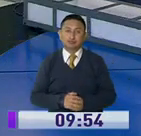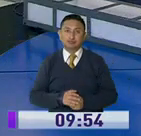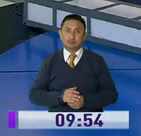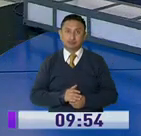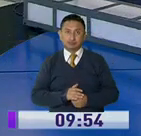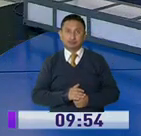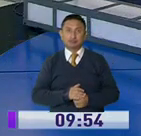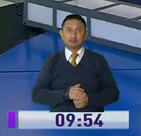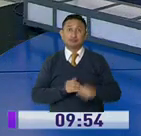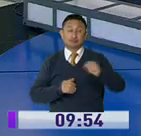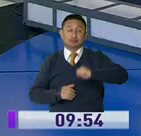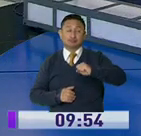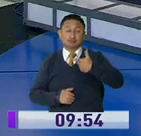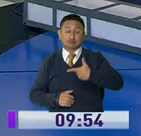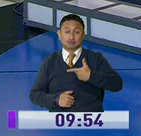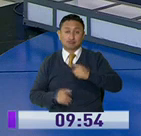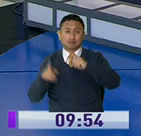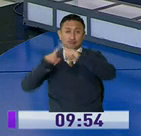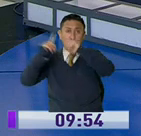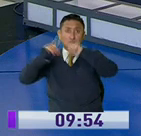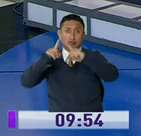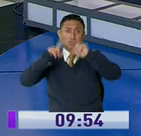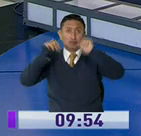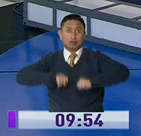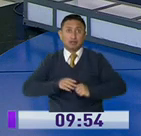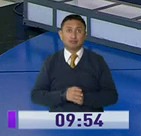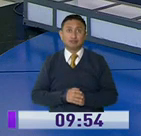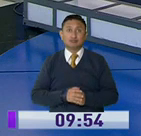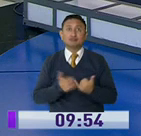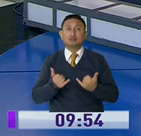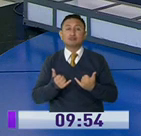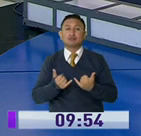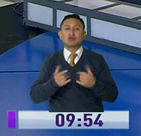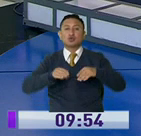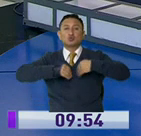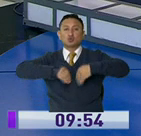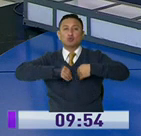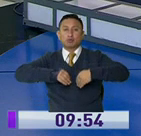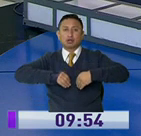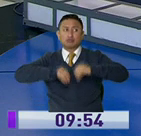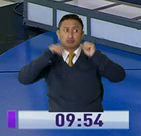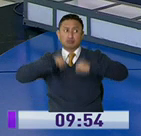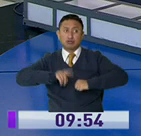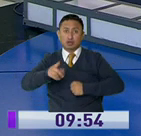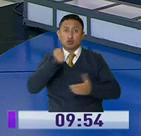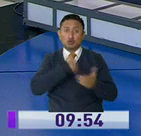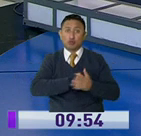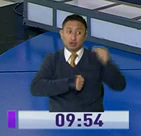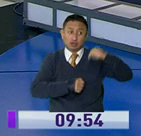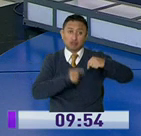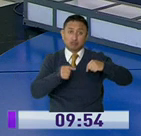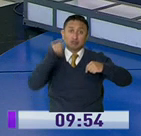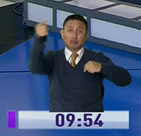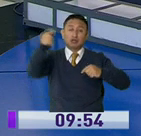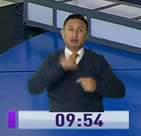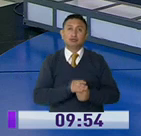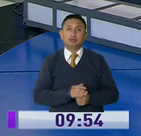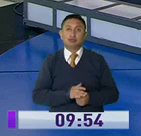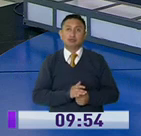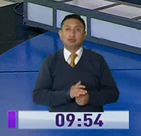Exactamente. Así que hay opciones también en estas páginas de los supermercados y todo, donde usted puede hacer las compras online. van a dejar.